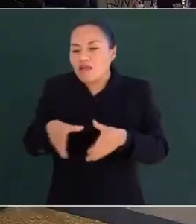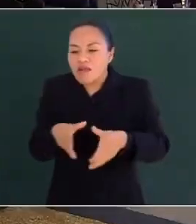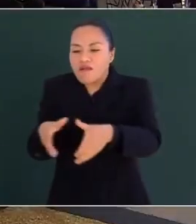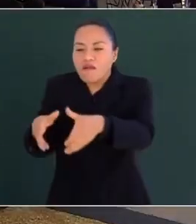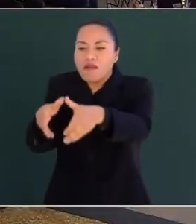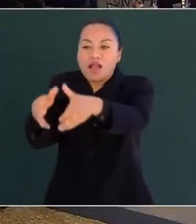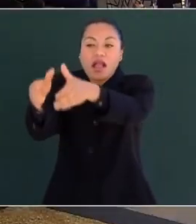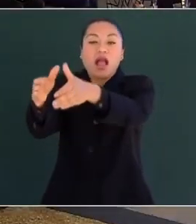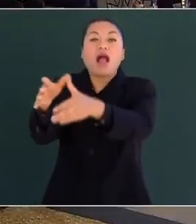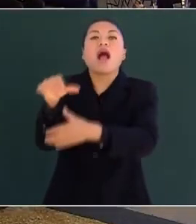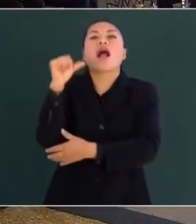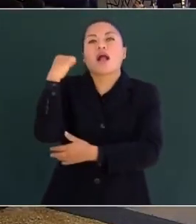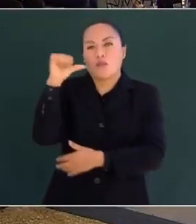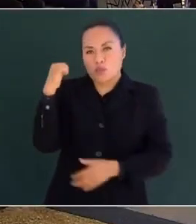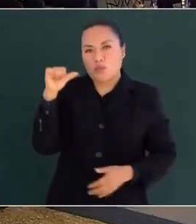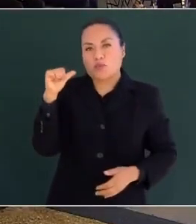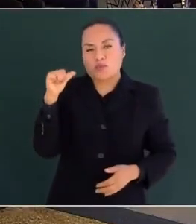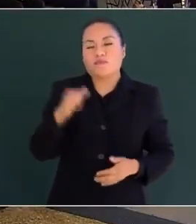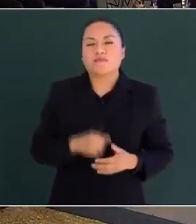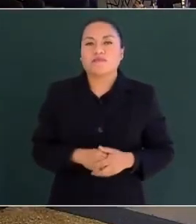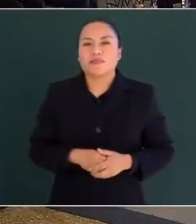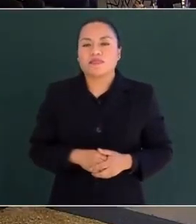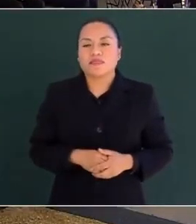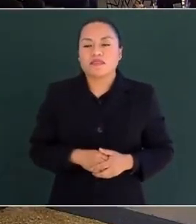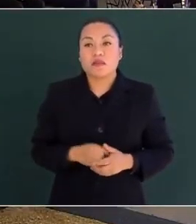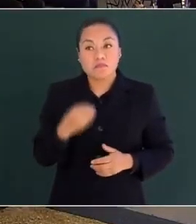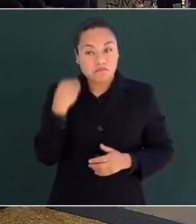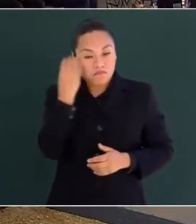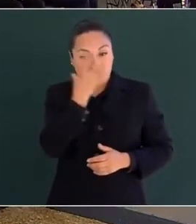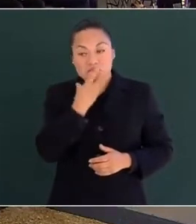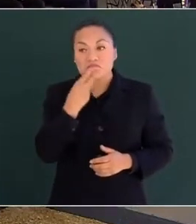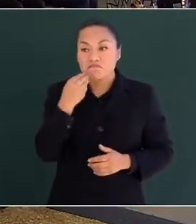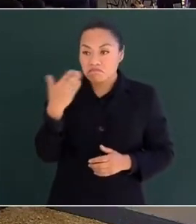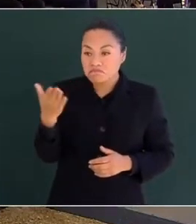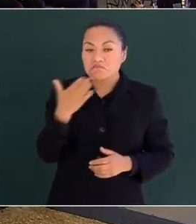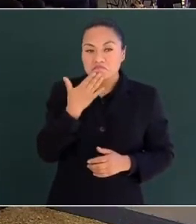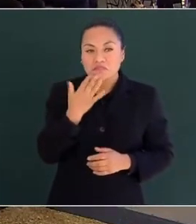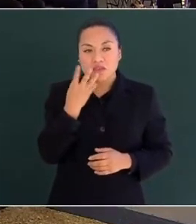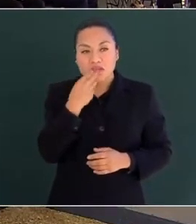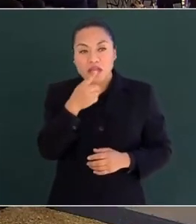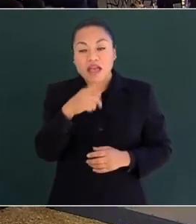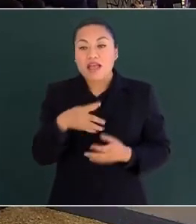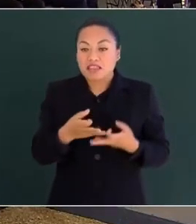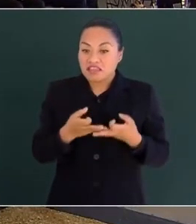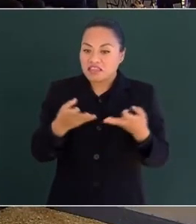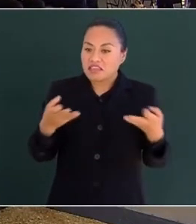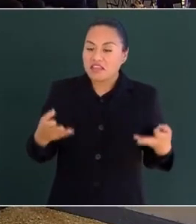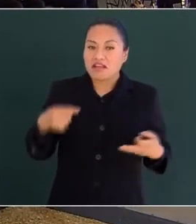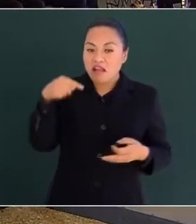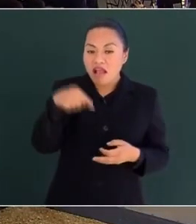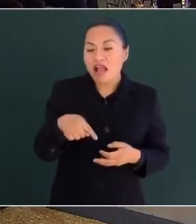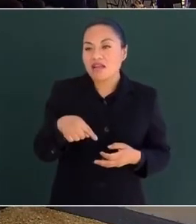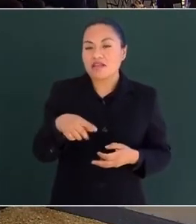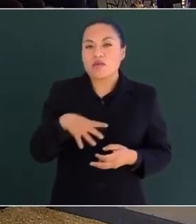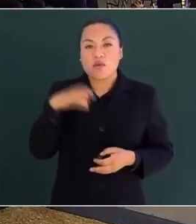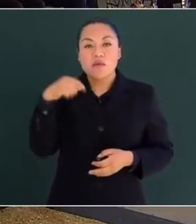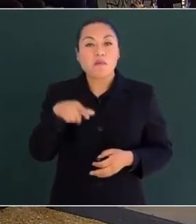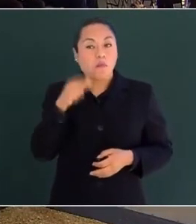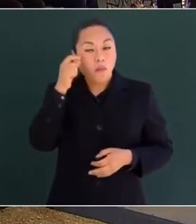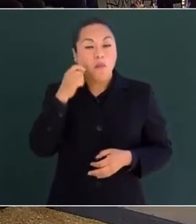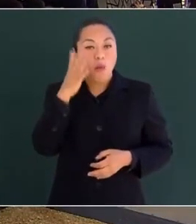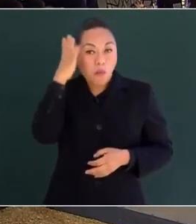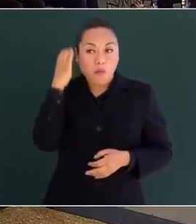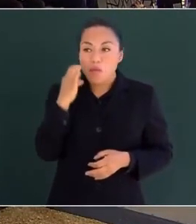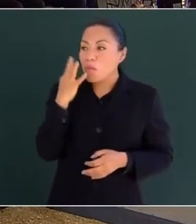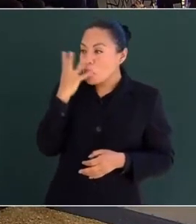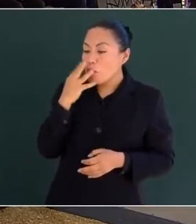Acapulco. Qué hermosa es la tierra de usted, Guerrero, dijo Morelos, por donde quiera sembrados